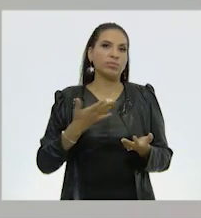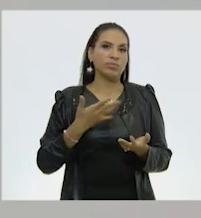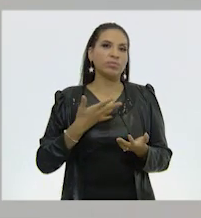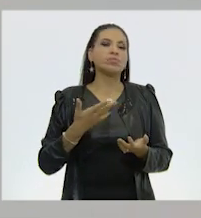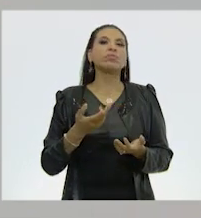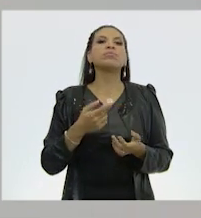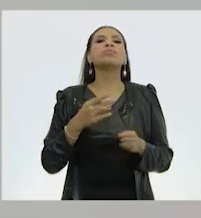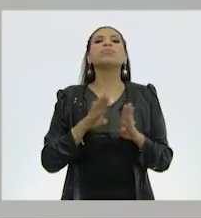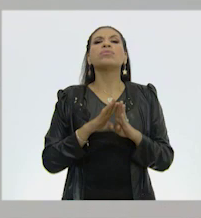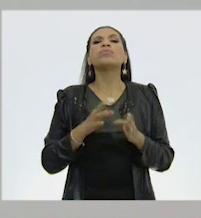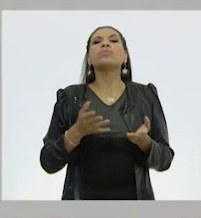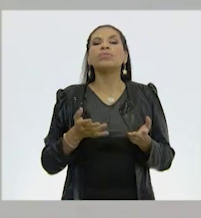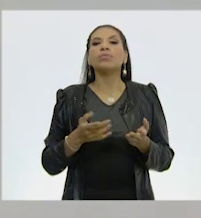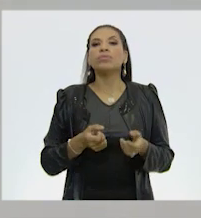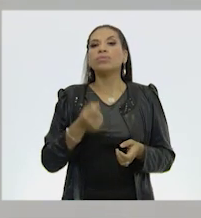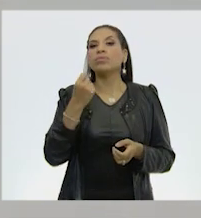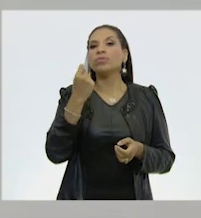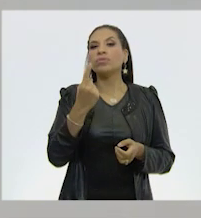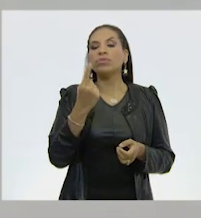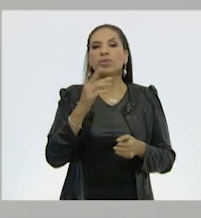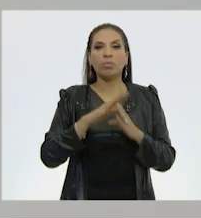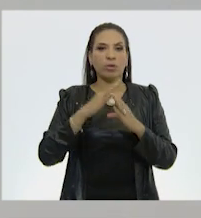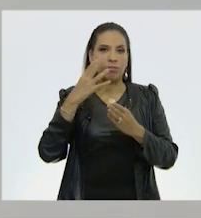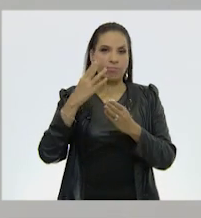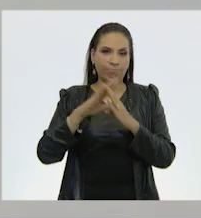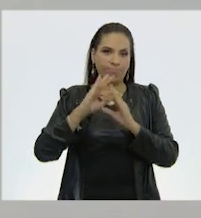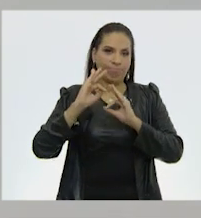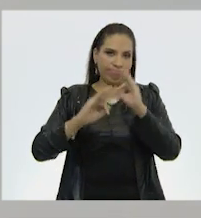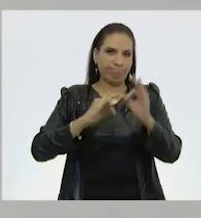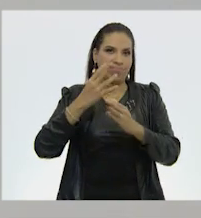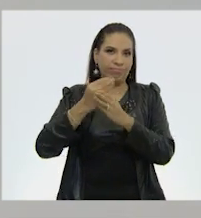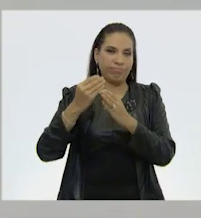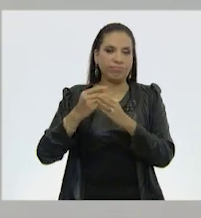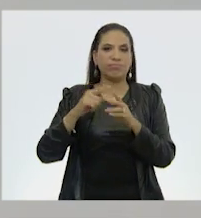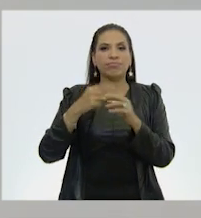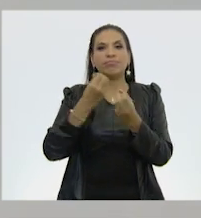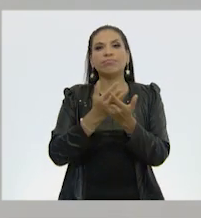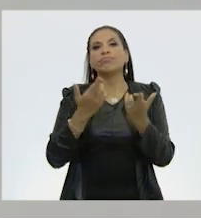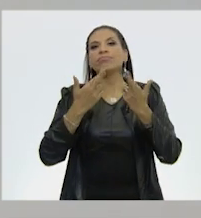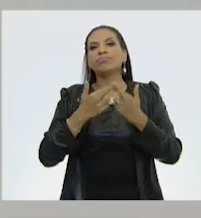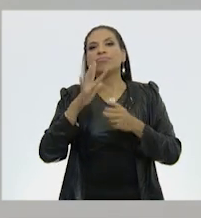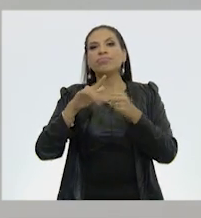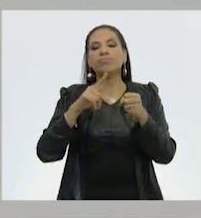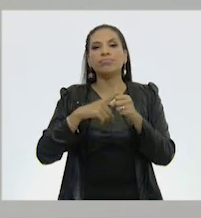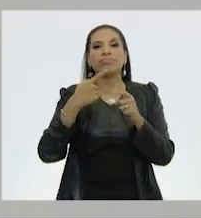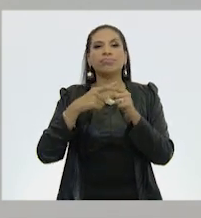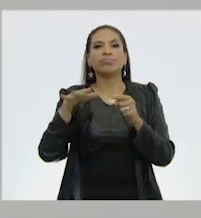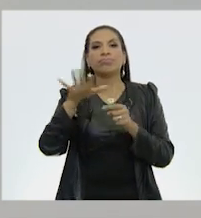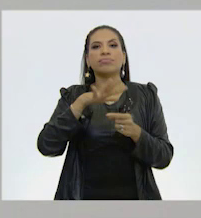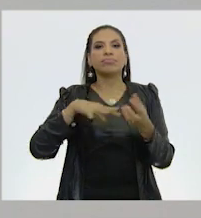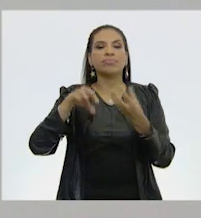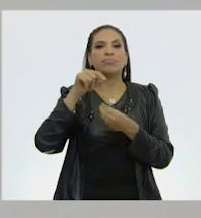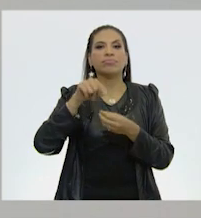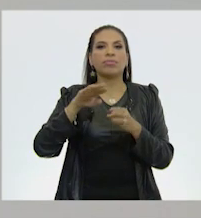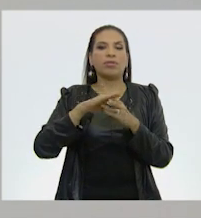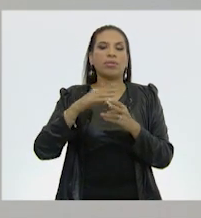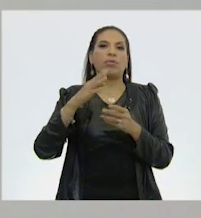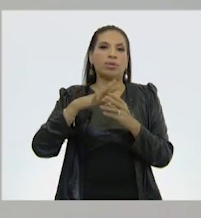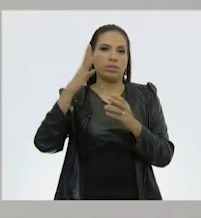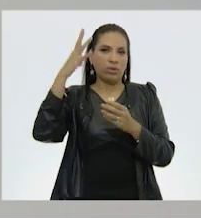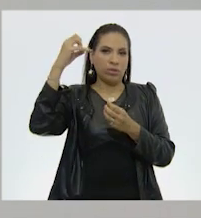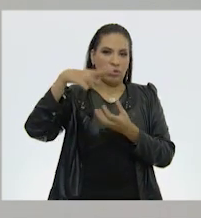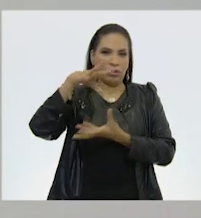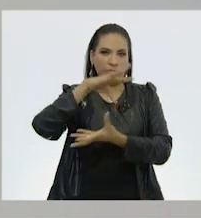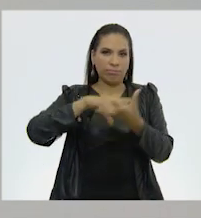que tener un mantenimiento, digámoslo así. Como la biodiversidad, la fotosíntesis, la producción primaria.